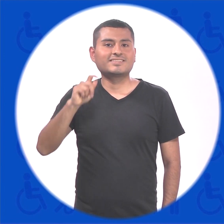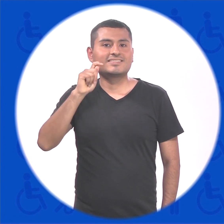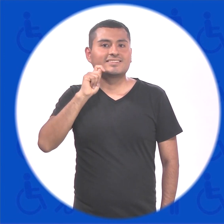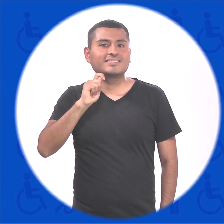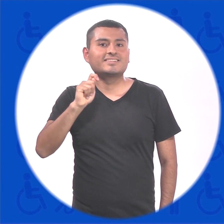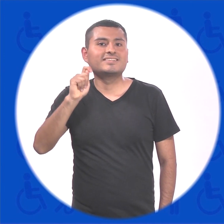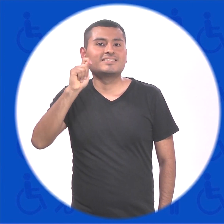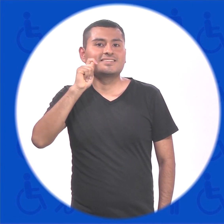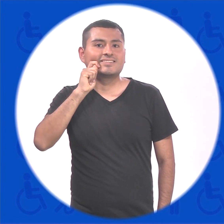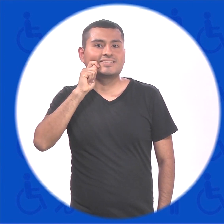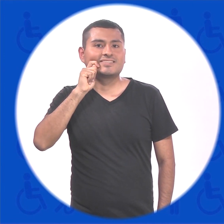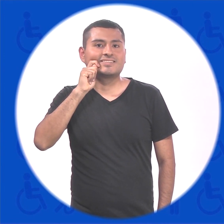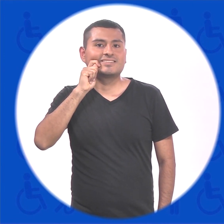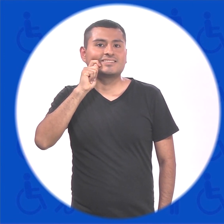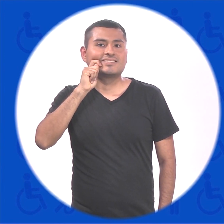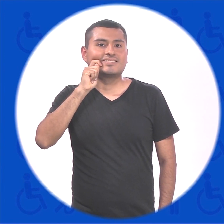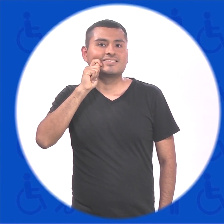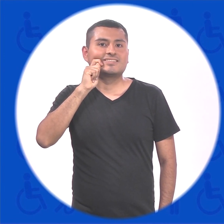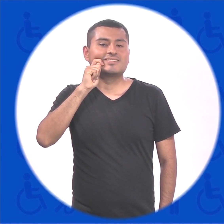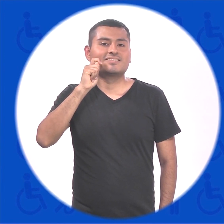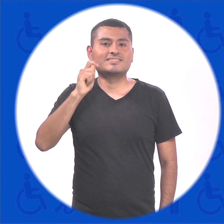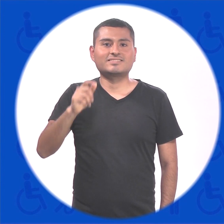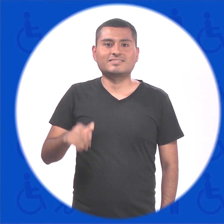Tía Tía